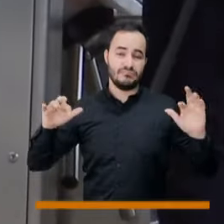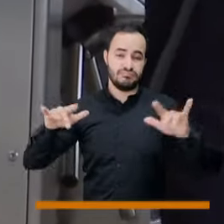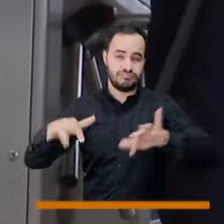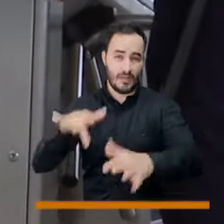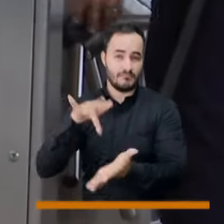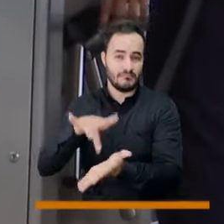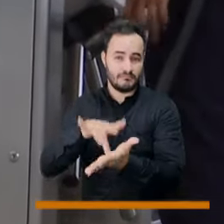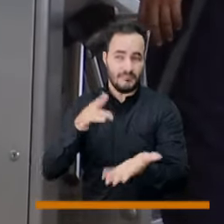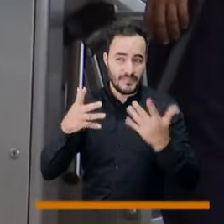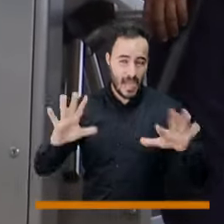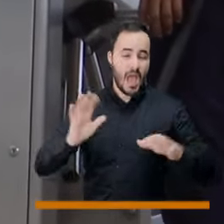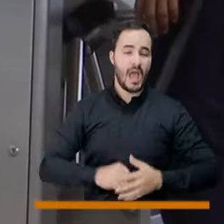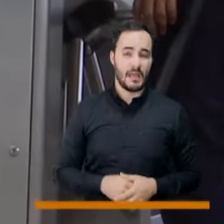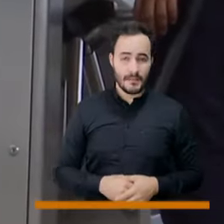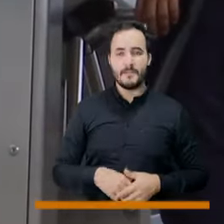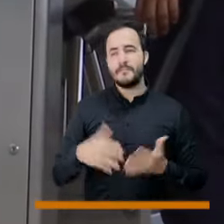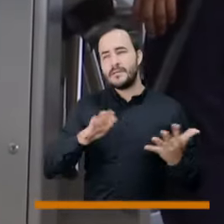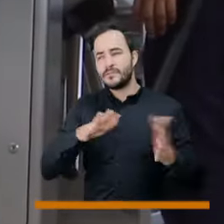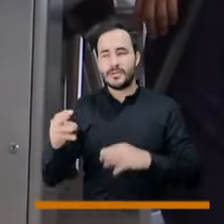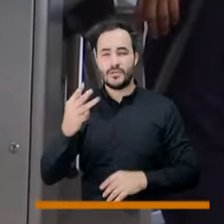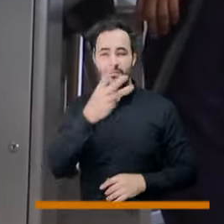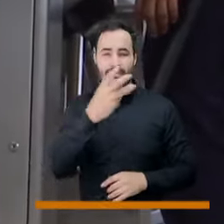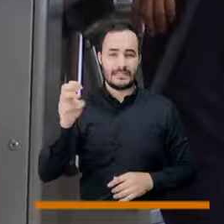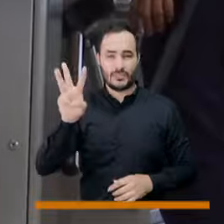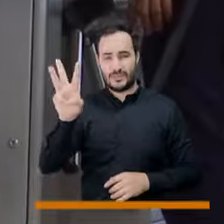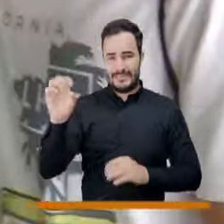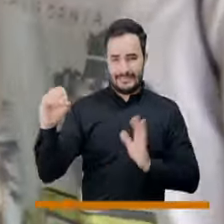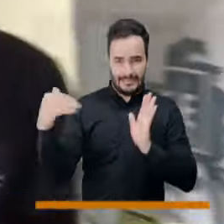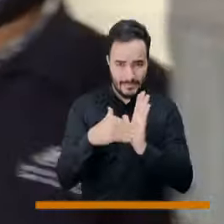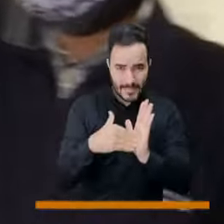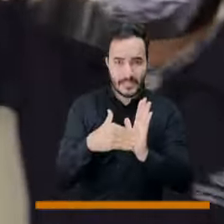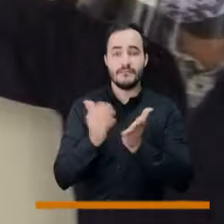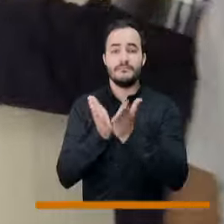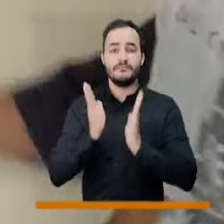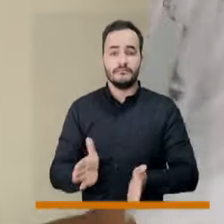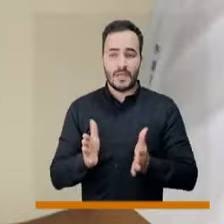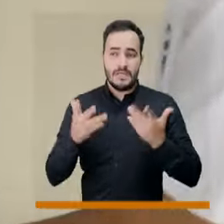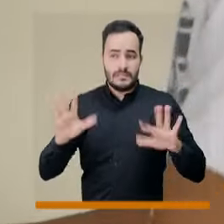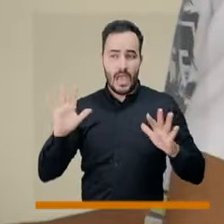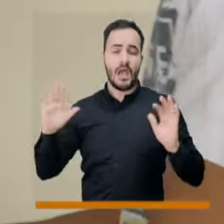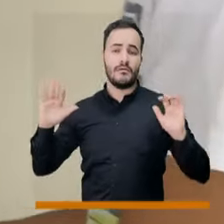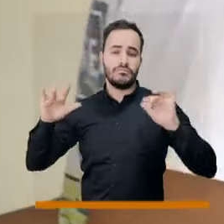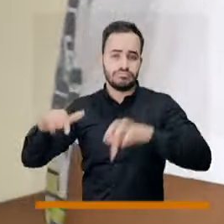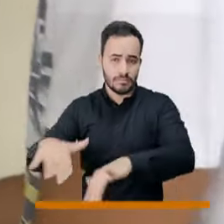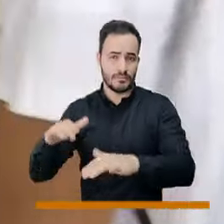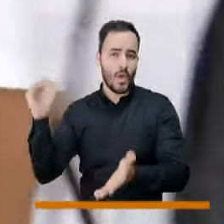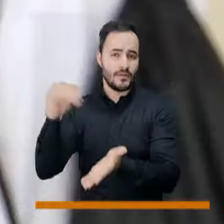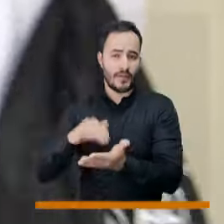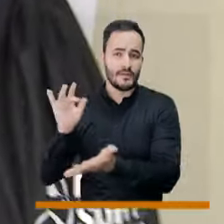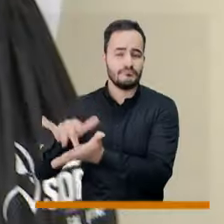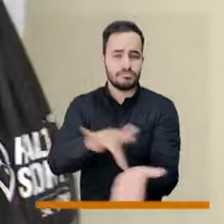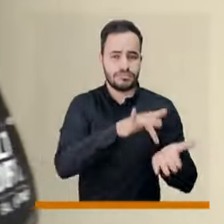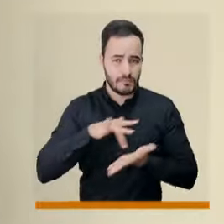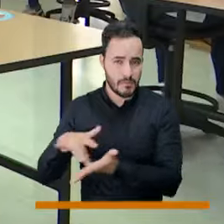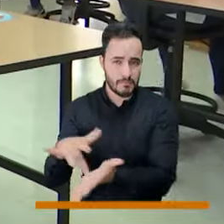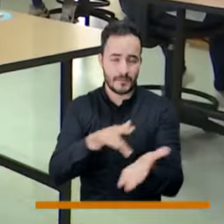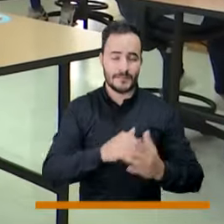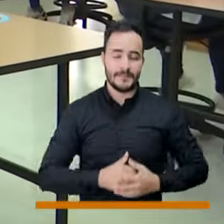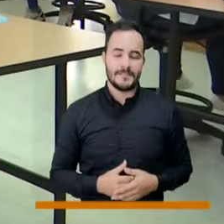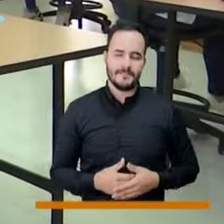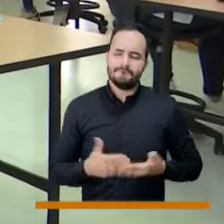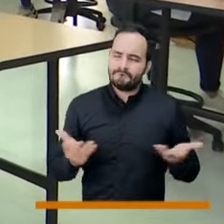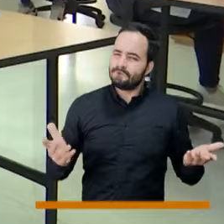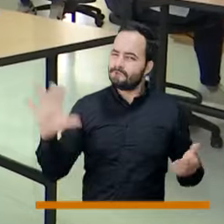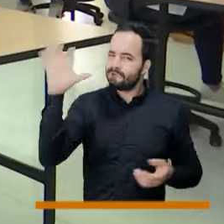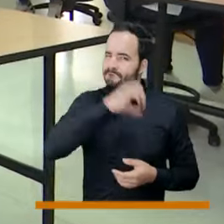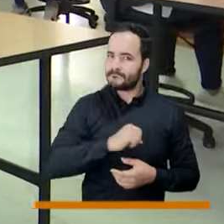Más de 330 mil estudiantes también ya se encuentran en presencialidad en las instituciones educativas